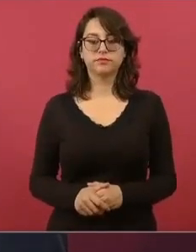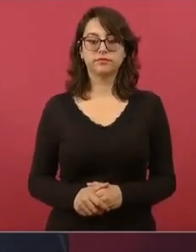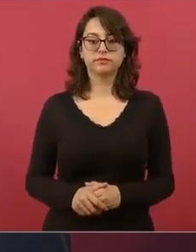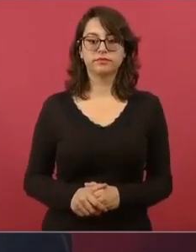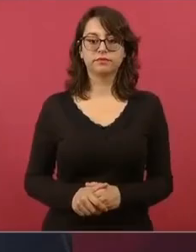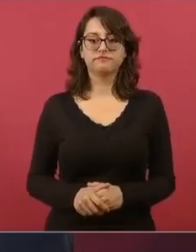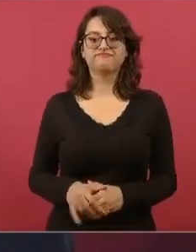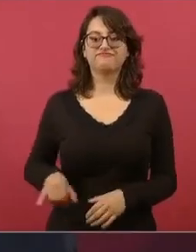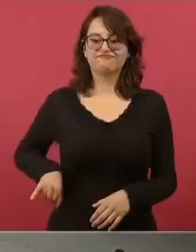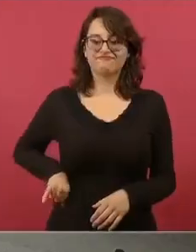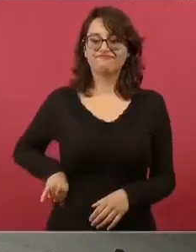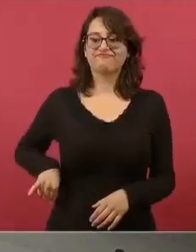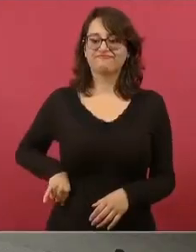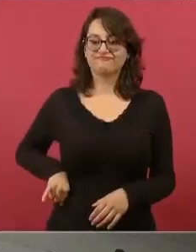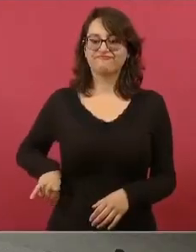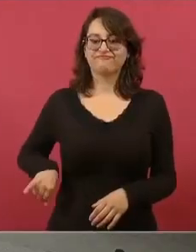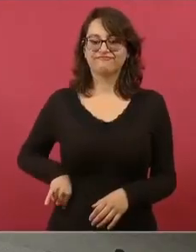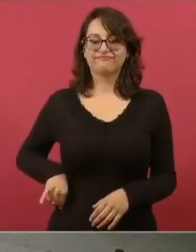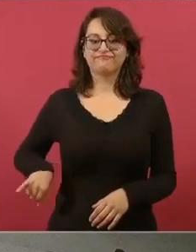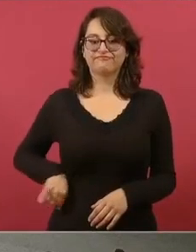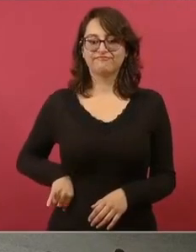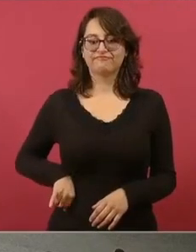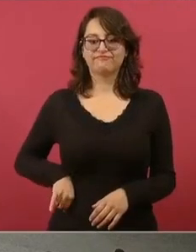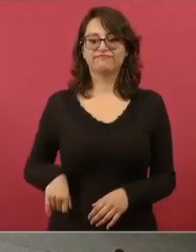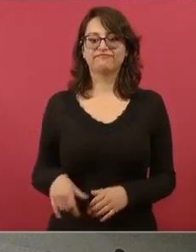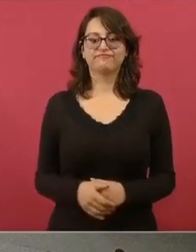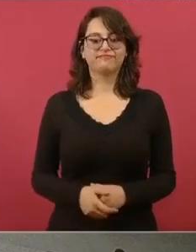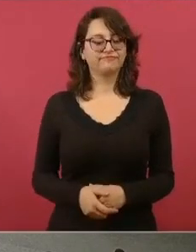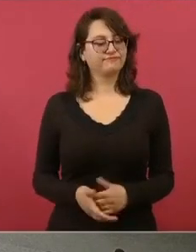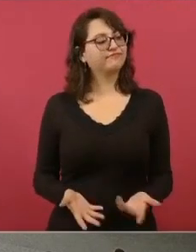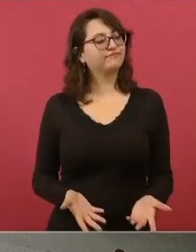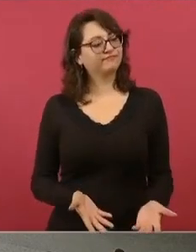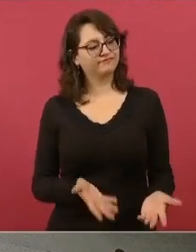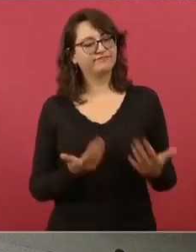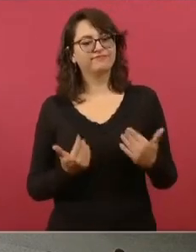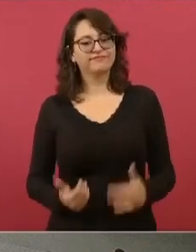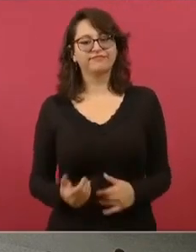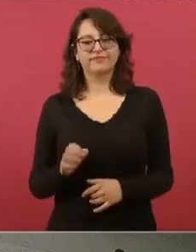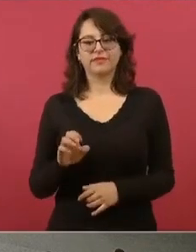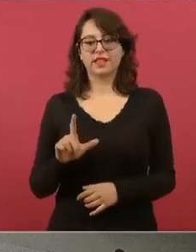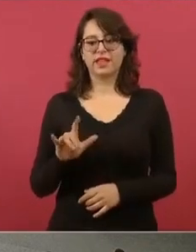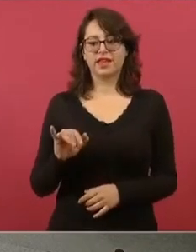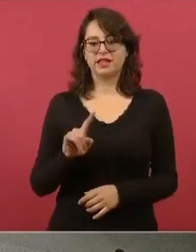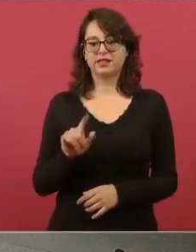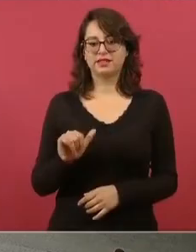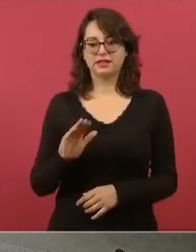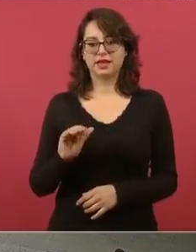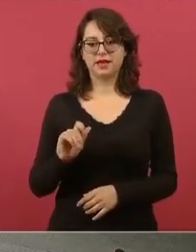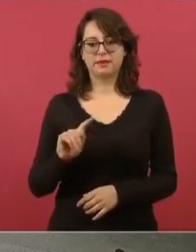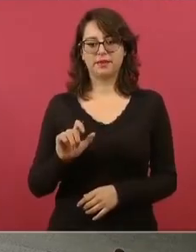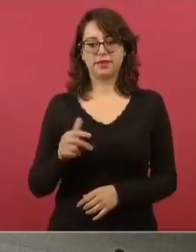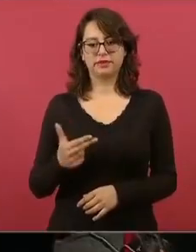Es muy interesante eso. Bueno, vamos a ver qué nos trae Elizabeth. Gracias. Gracias. Gracias.